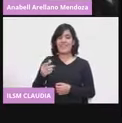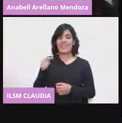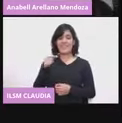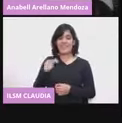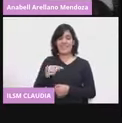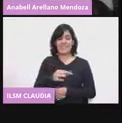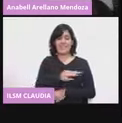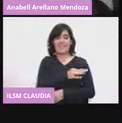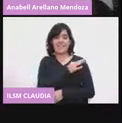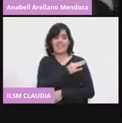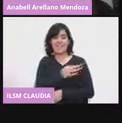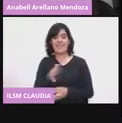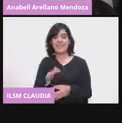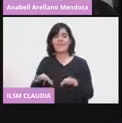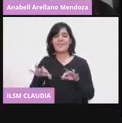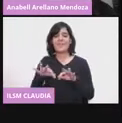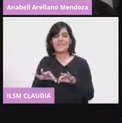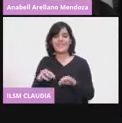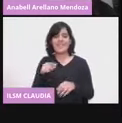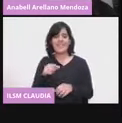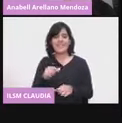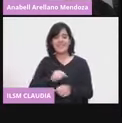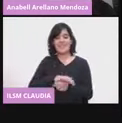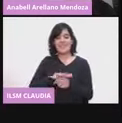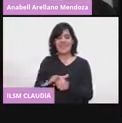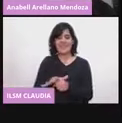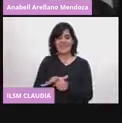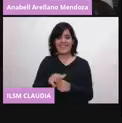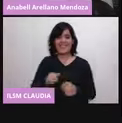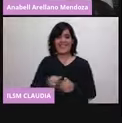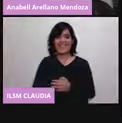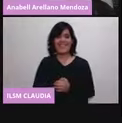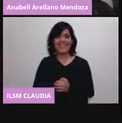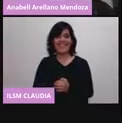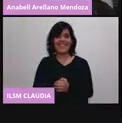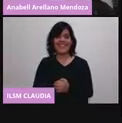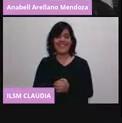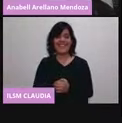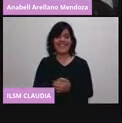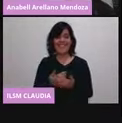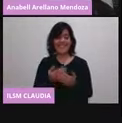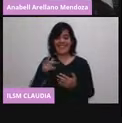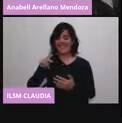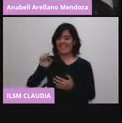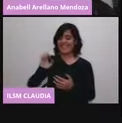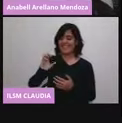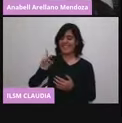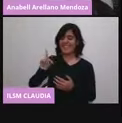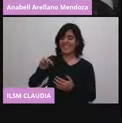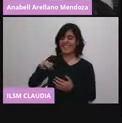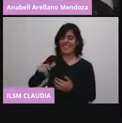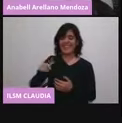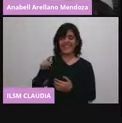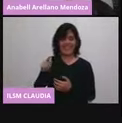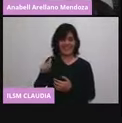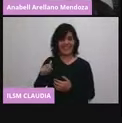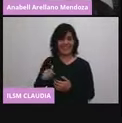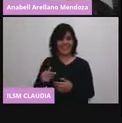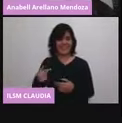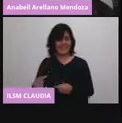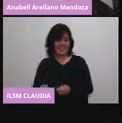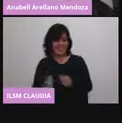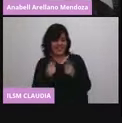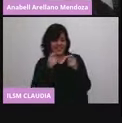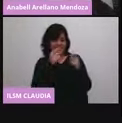frente al proceso de vacunación contra el COVID-19. A nombre del Tribunal Electoral de la Ciudad de México se otorga